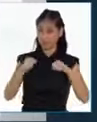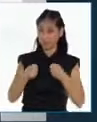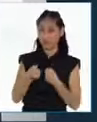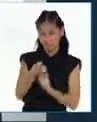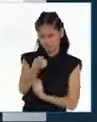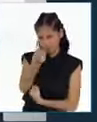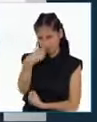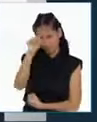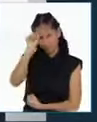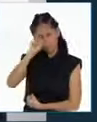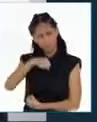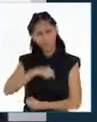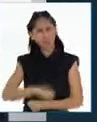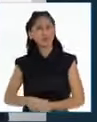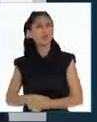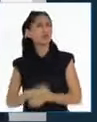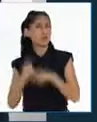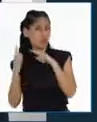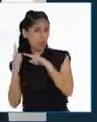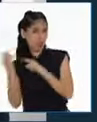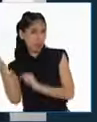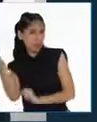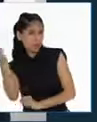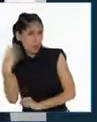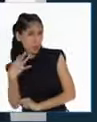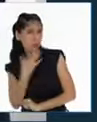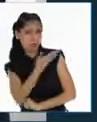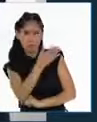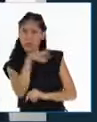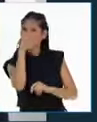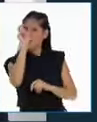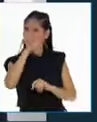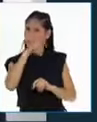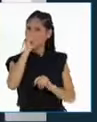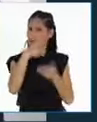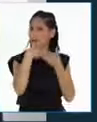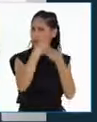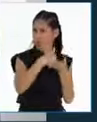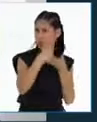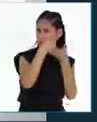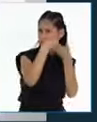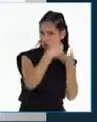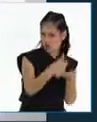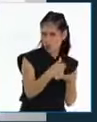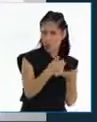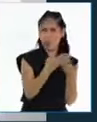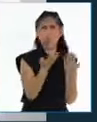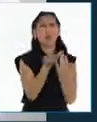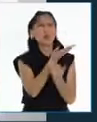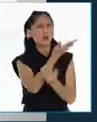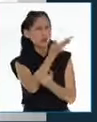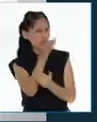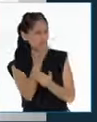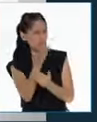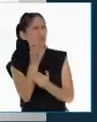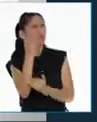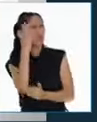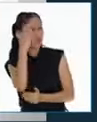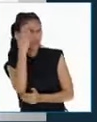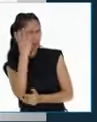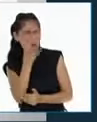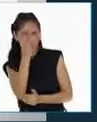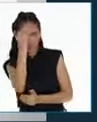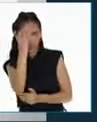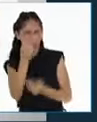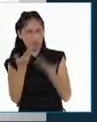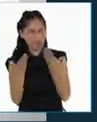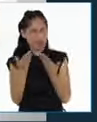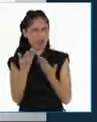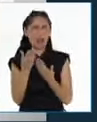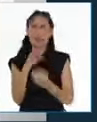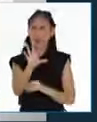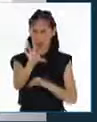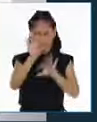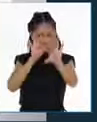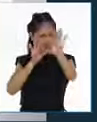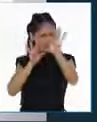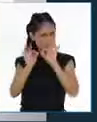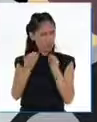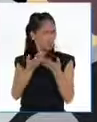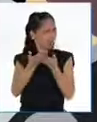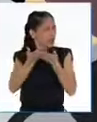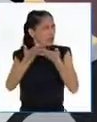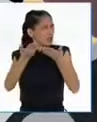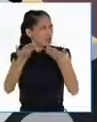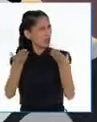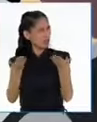claro. Yasmín me dijo que necesitaban ayuda para comprender qué son y cómo se realizan las elecciones. Yo los puedo ayudar.